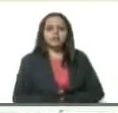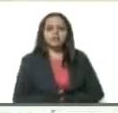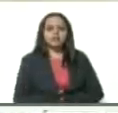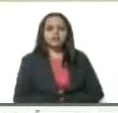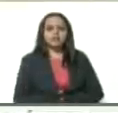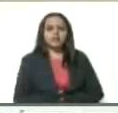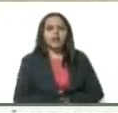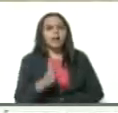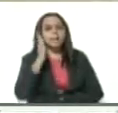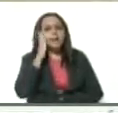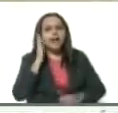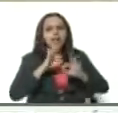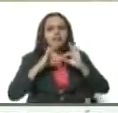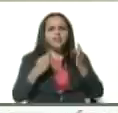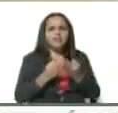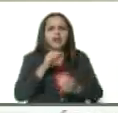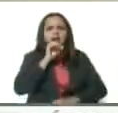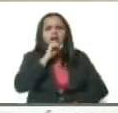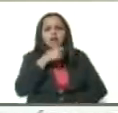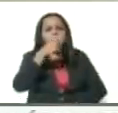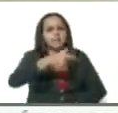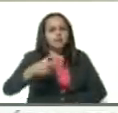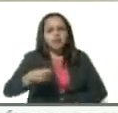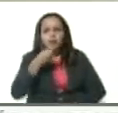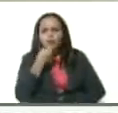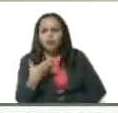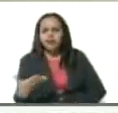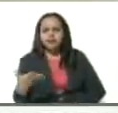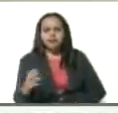Madres de familia, abuelas, gente buena.